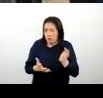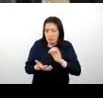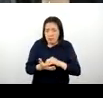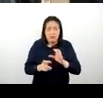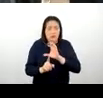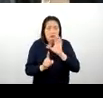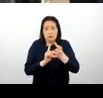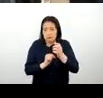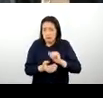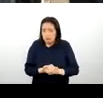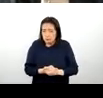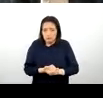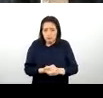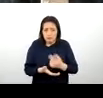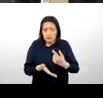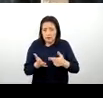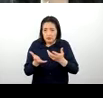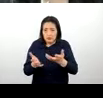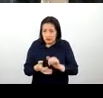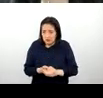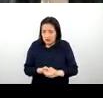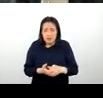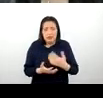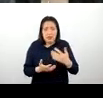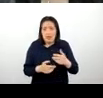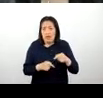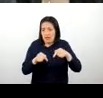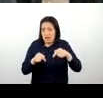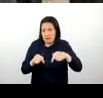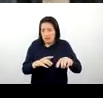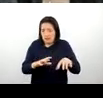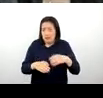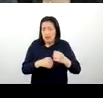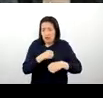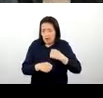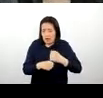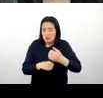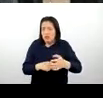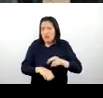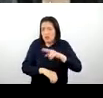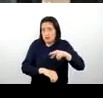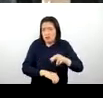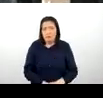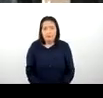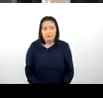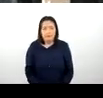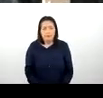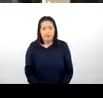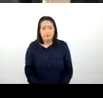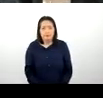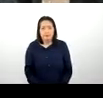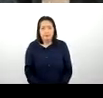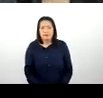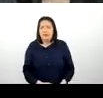la cultura que se ha venido dando a través de los años en la región, ¿no? La